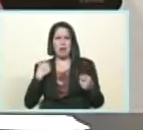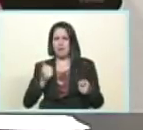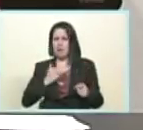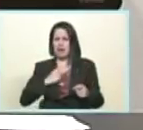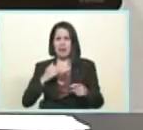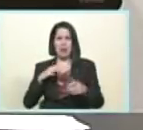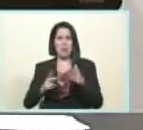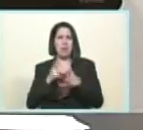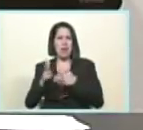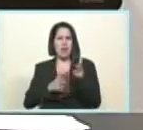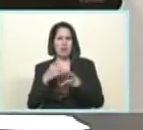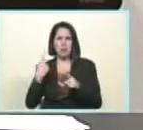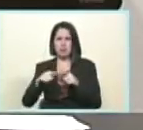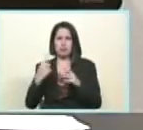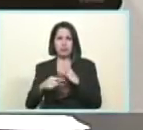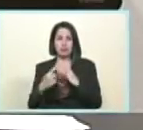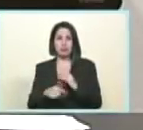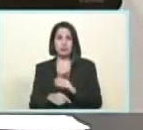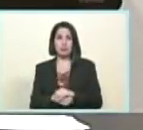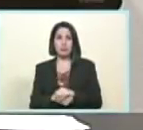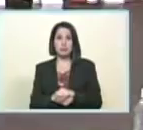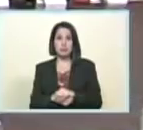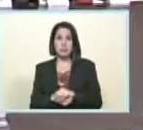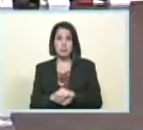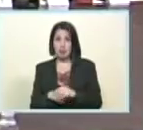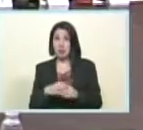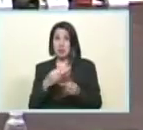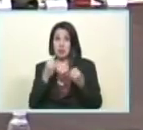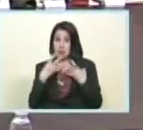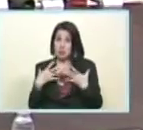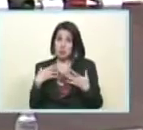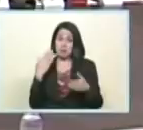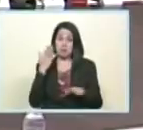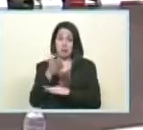en el metro en todos lados quiere decir que la cosa llegó